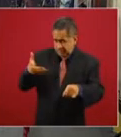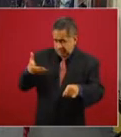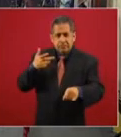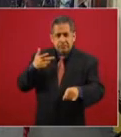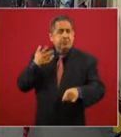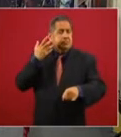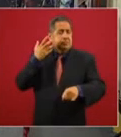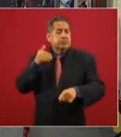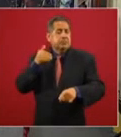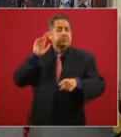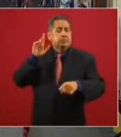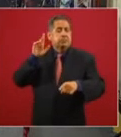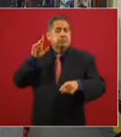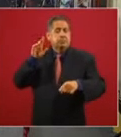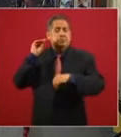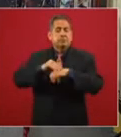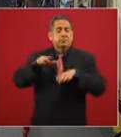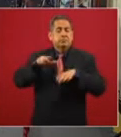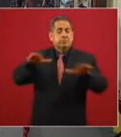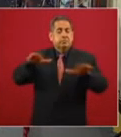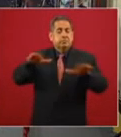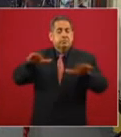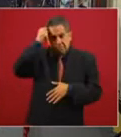el proyecto de Texcoco